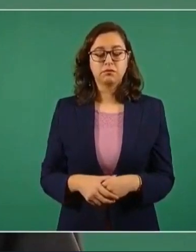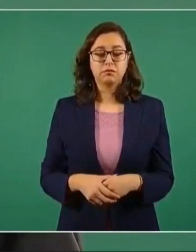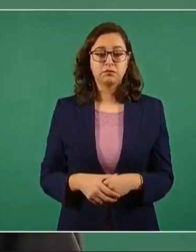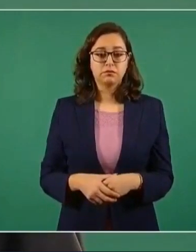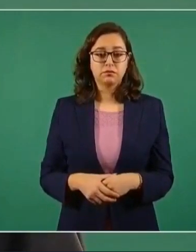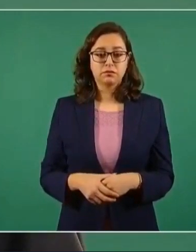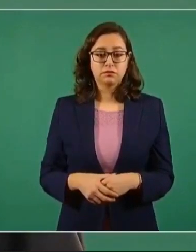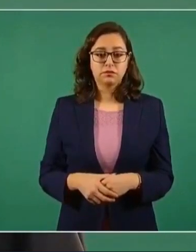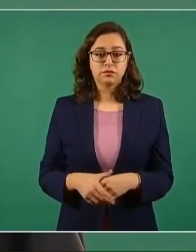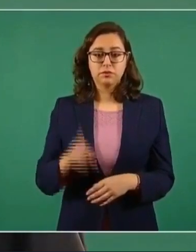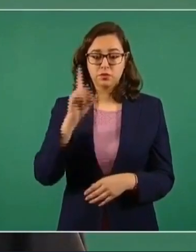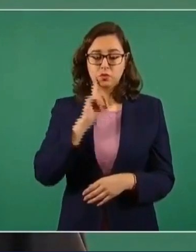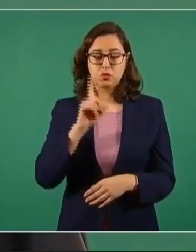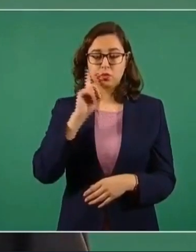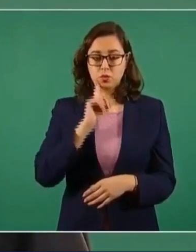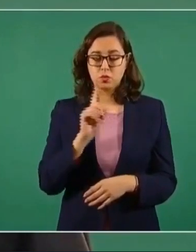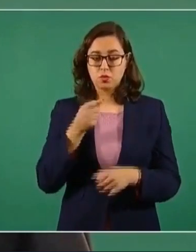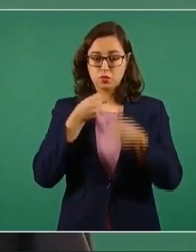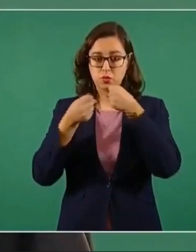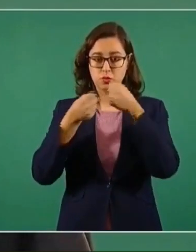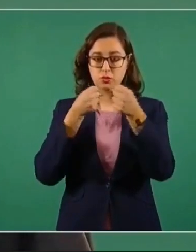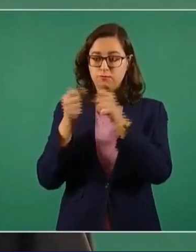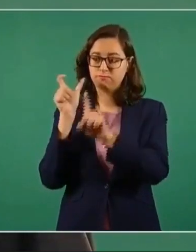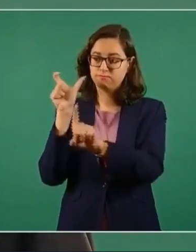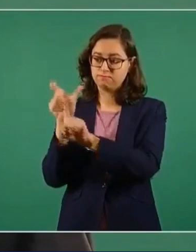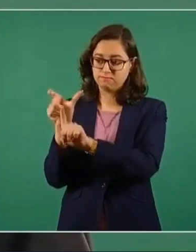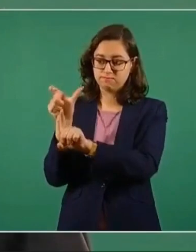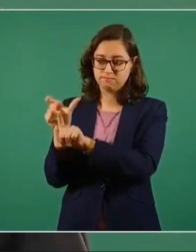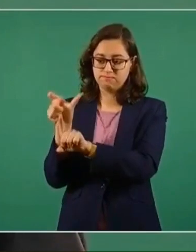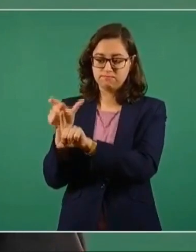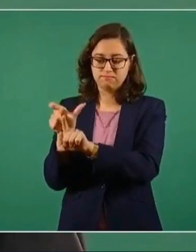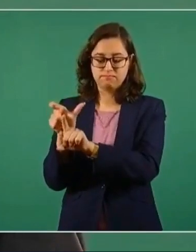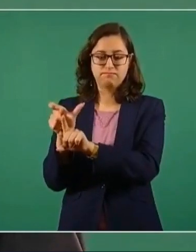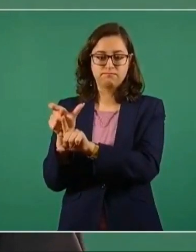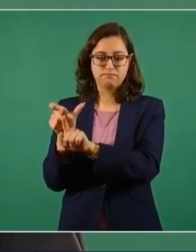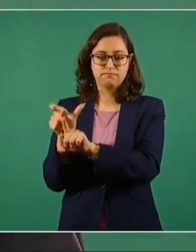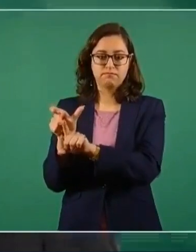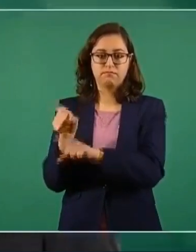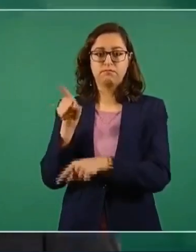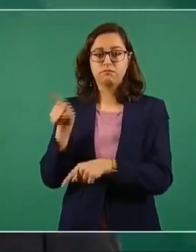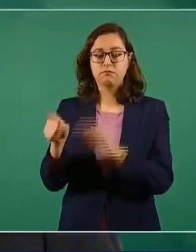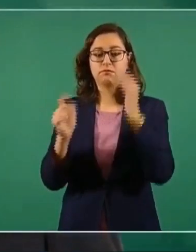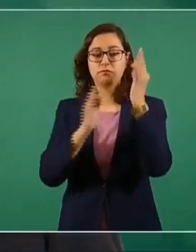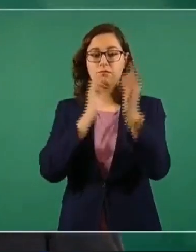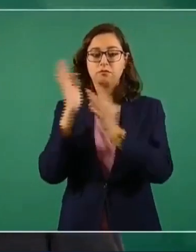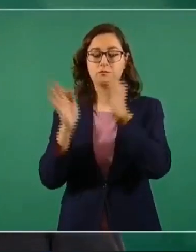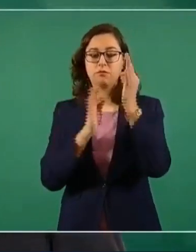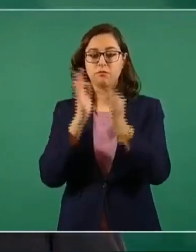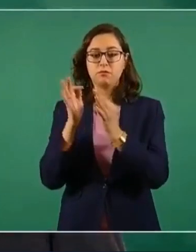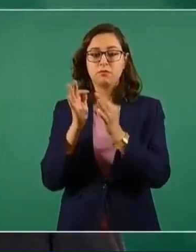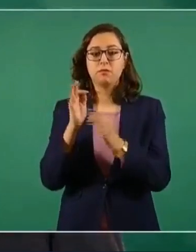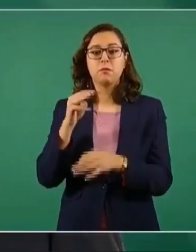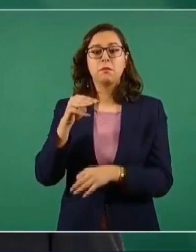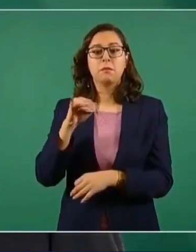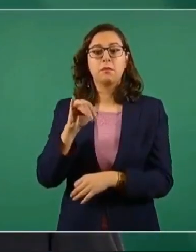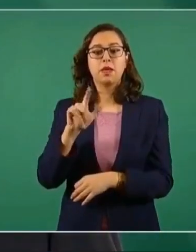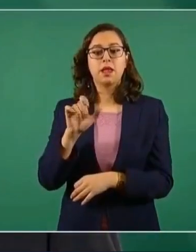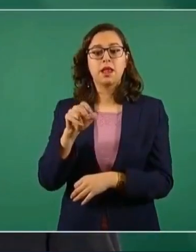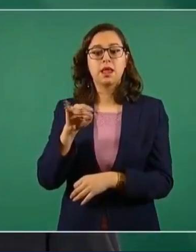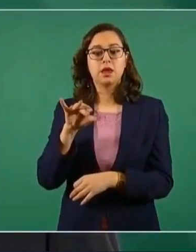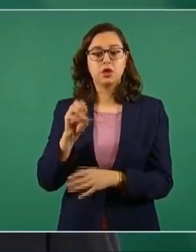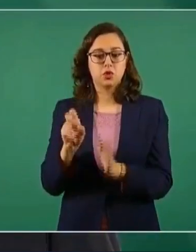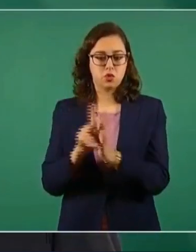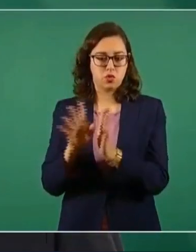periodista del periódico Milenio, de